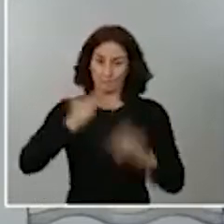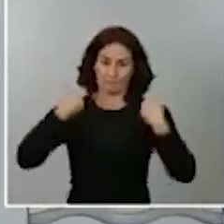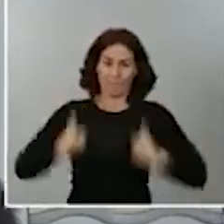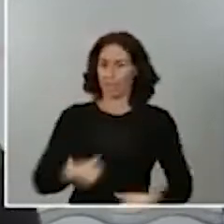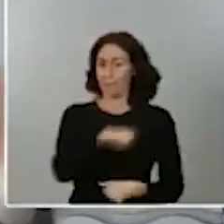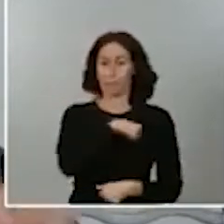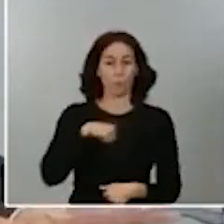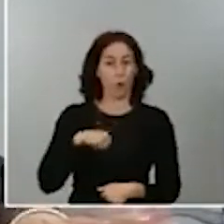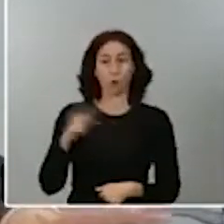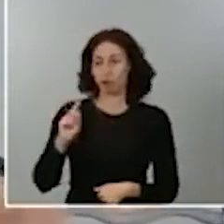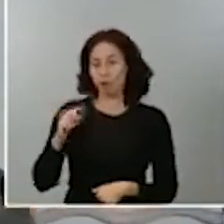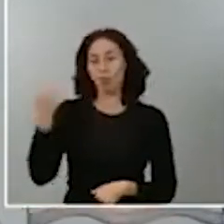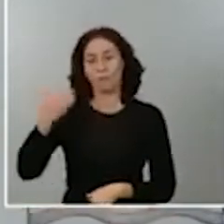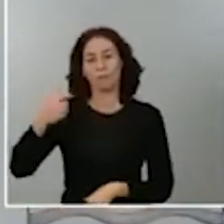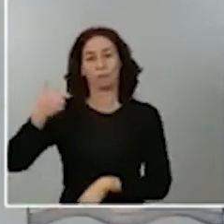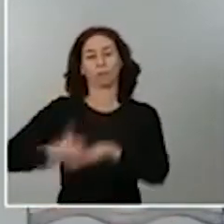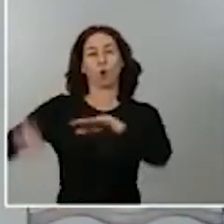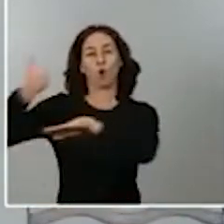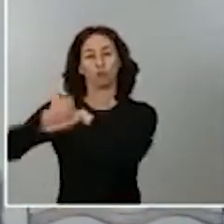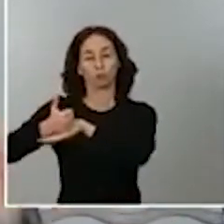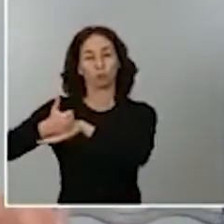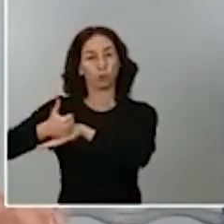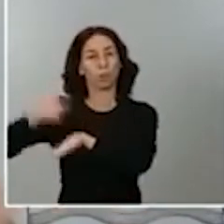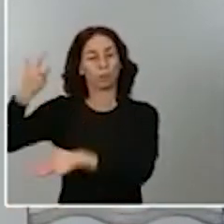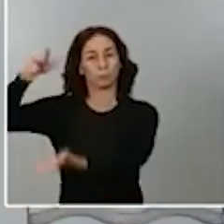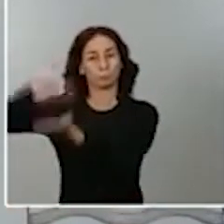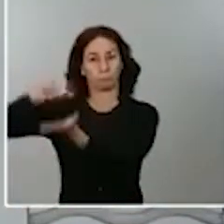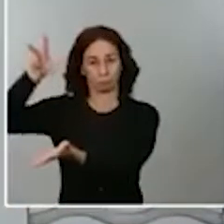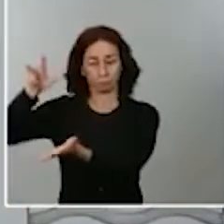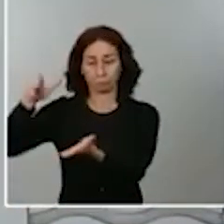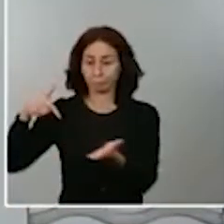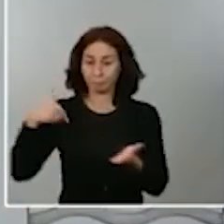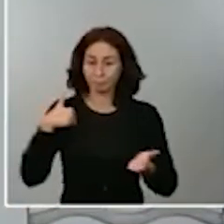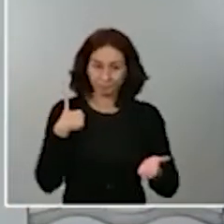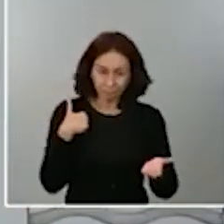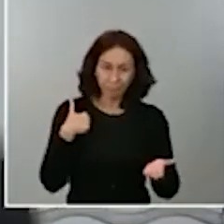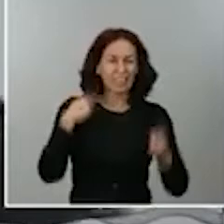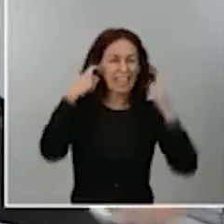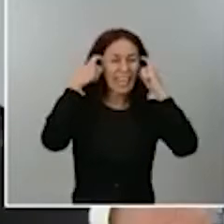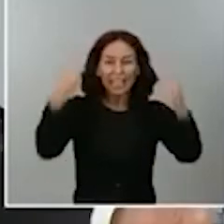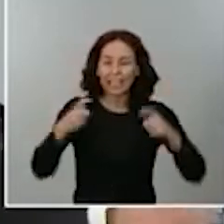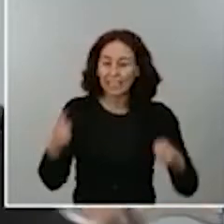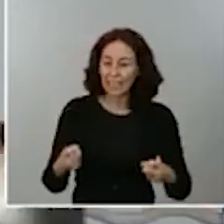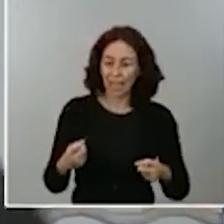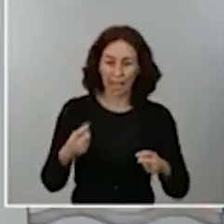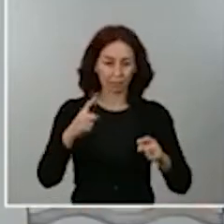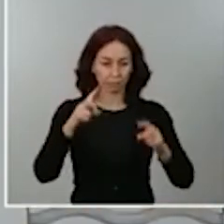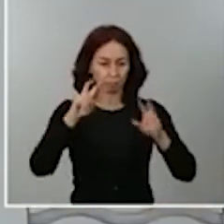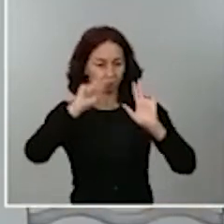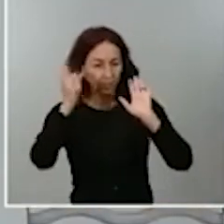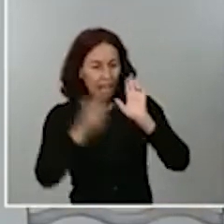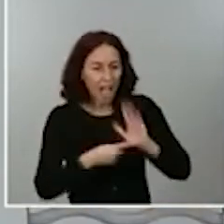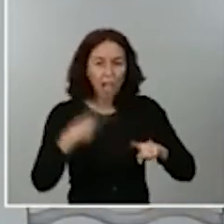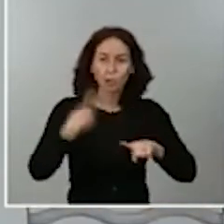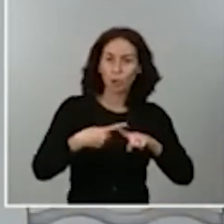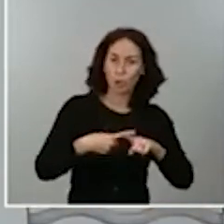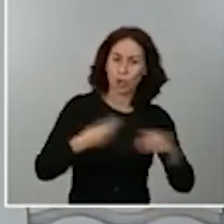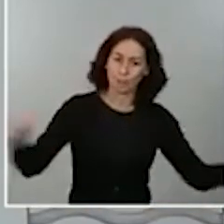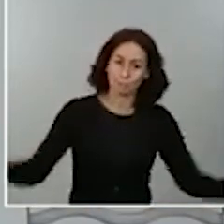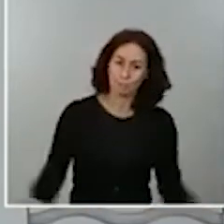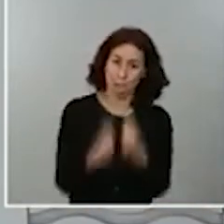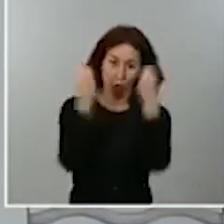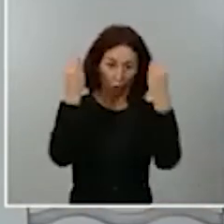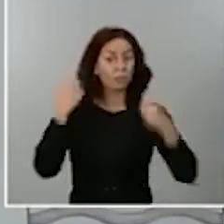los tribunales. El Gobierno ha sido activo en reforzar el marco jurídico para esta toma de decisiones y han estado funcionando en diversas comunidades